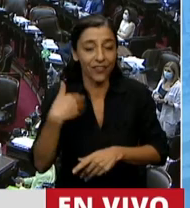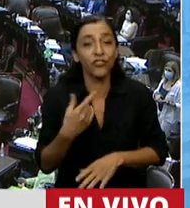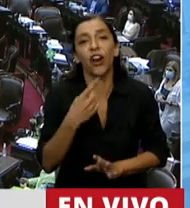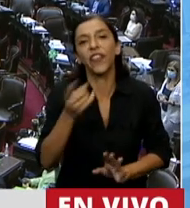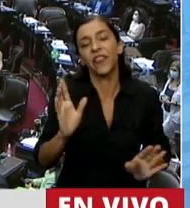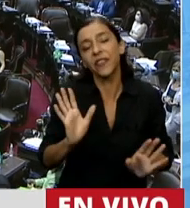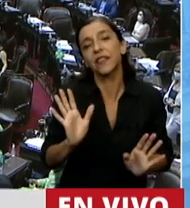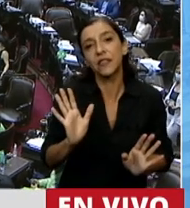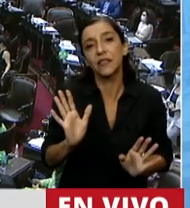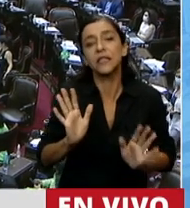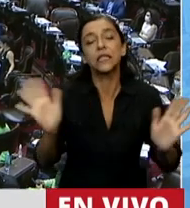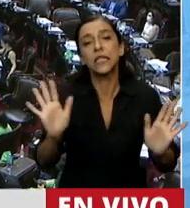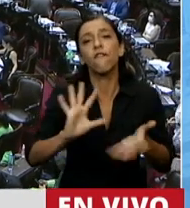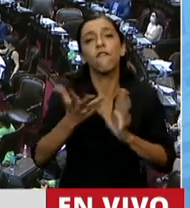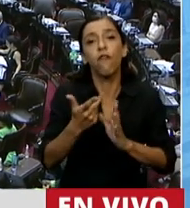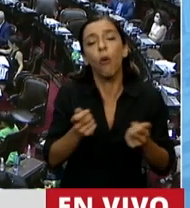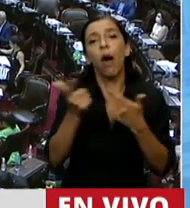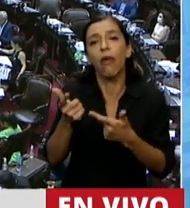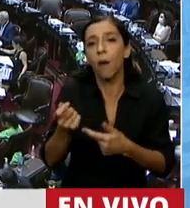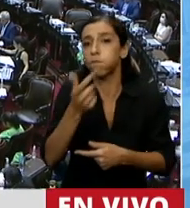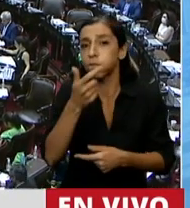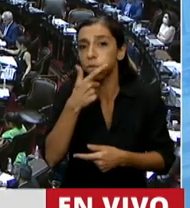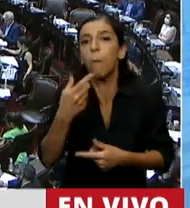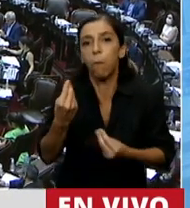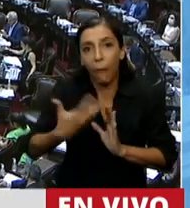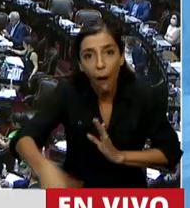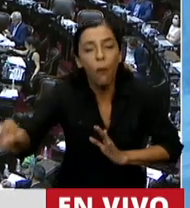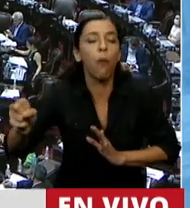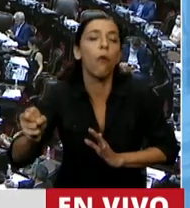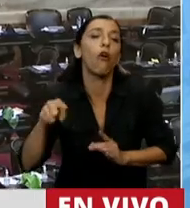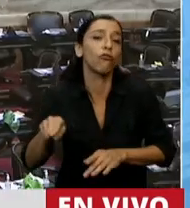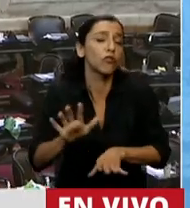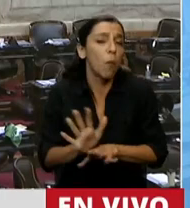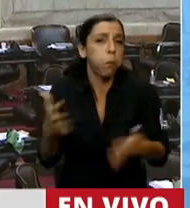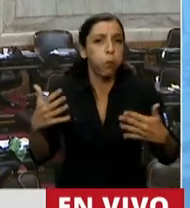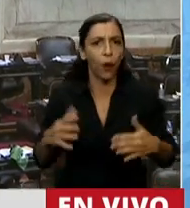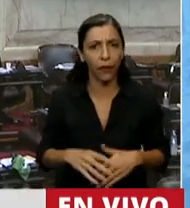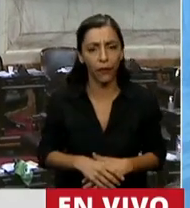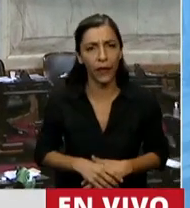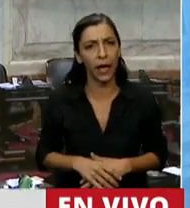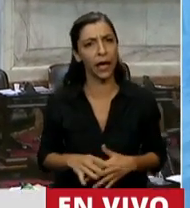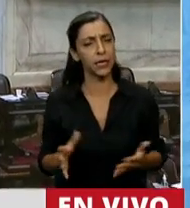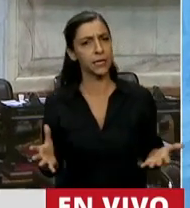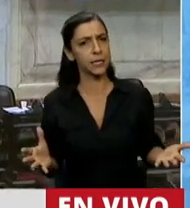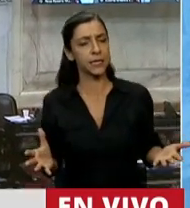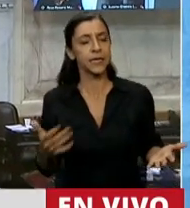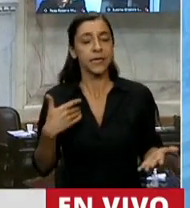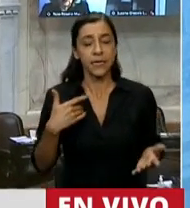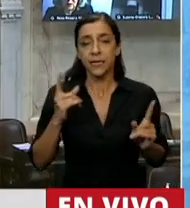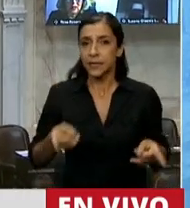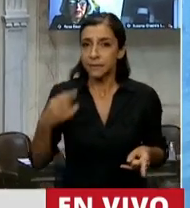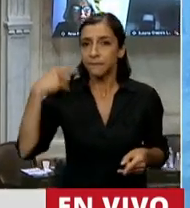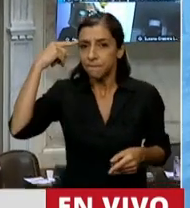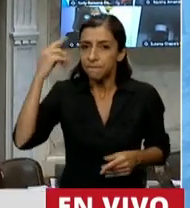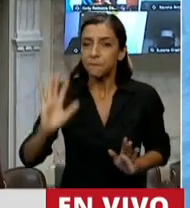un tratamiento no invasivo. Y además, como caso prácticamente único entre las naciones